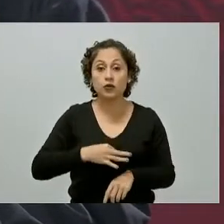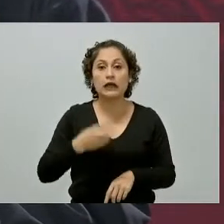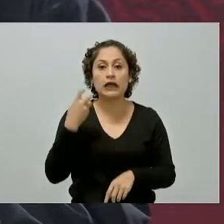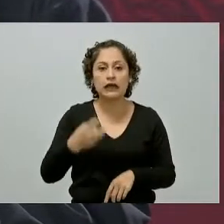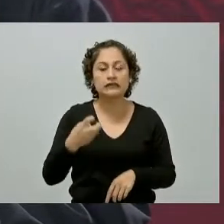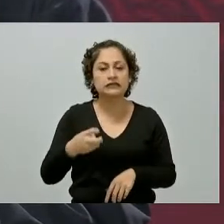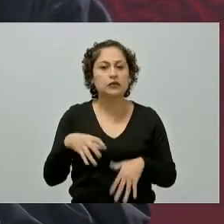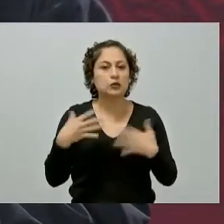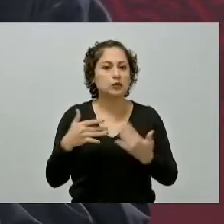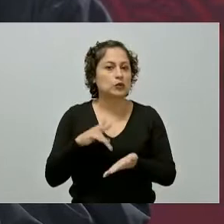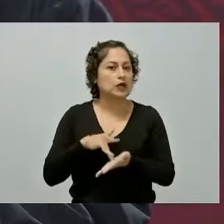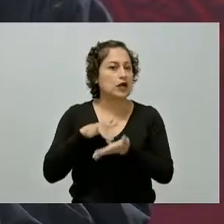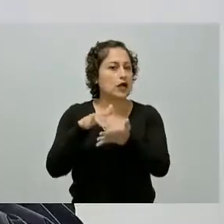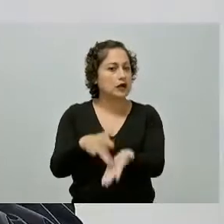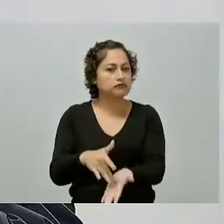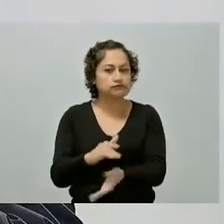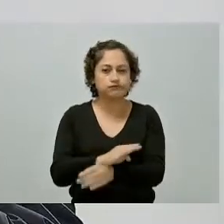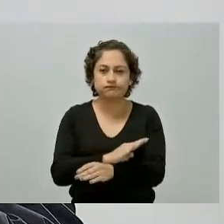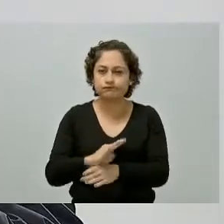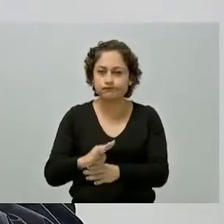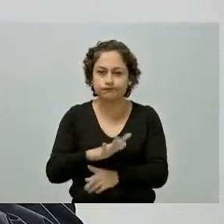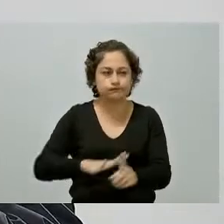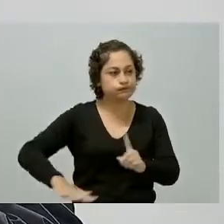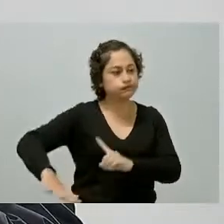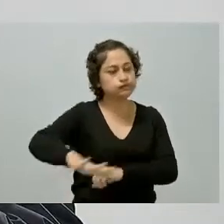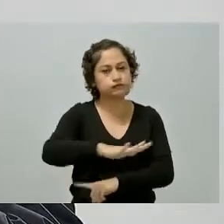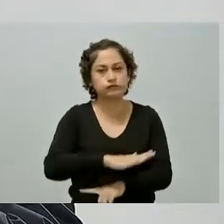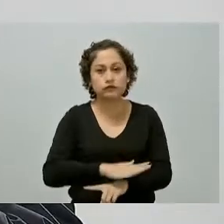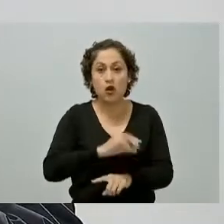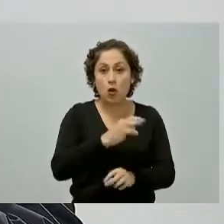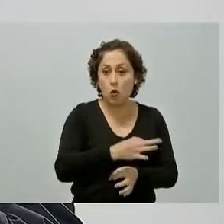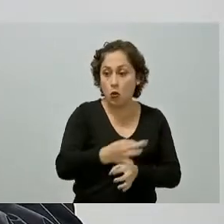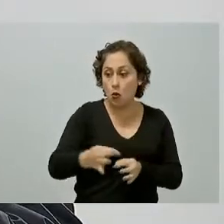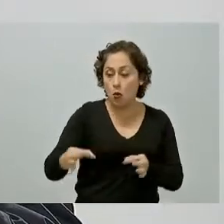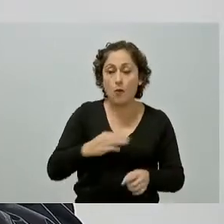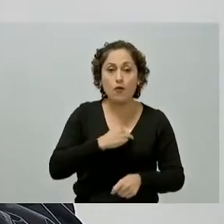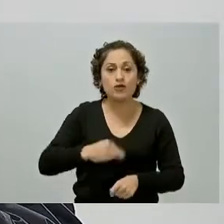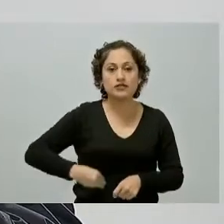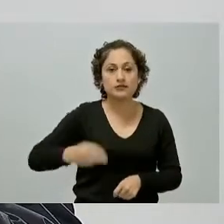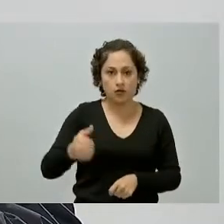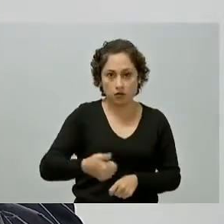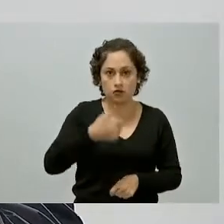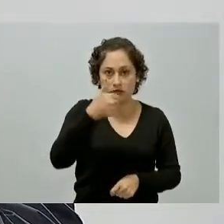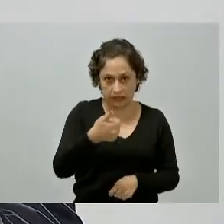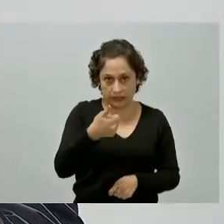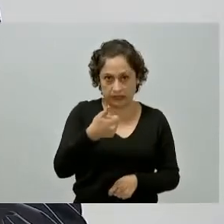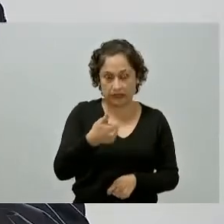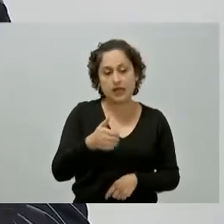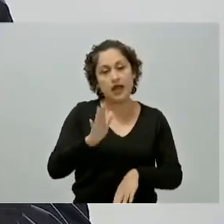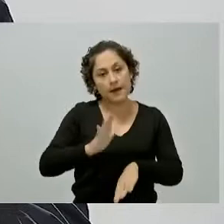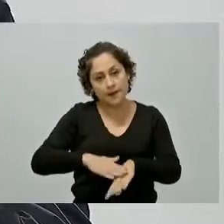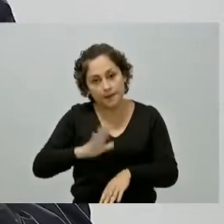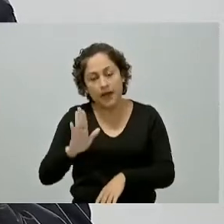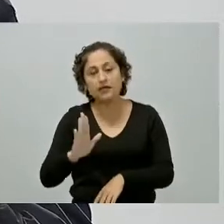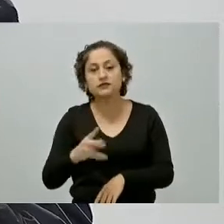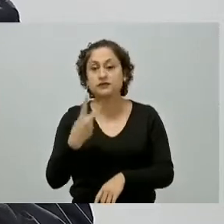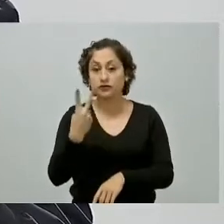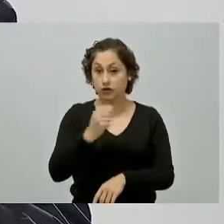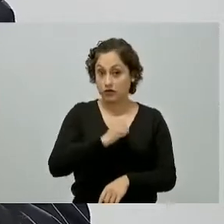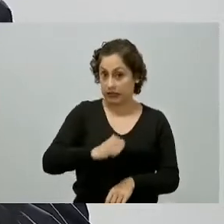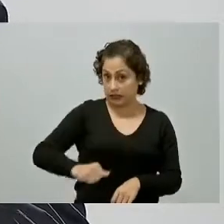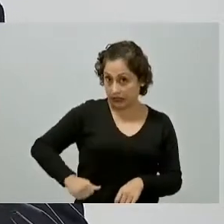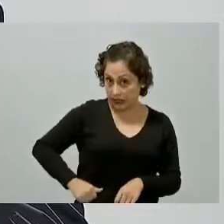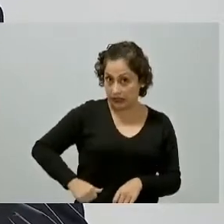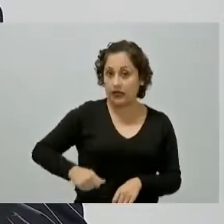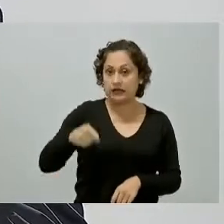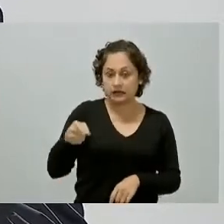a seis municipios y a dos delegaciones dentro del que de forma